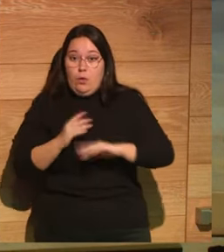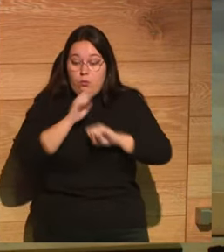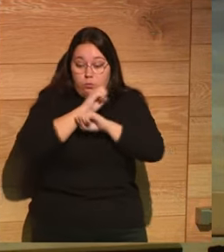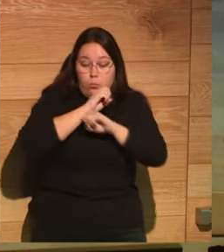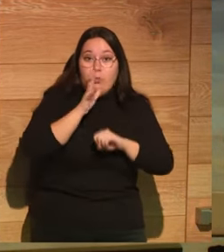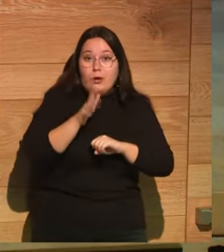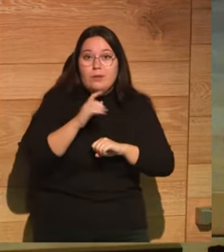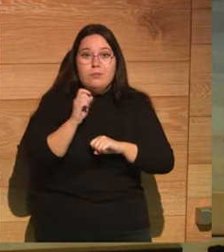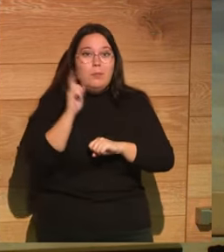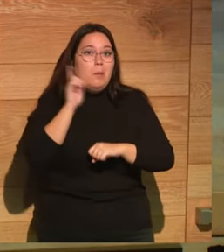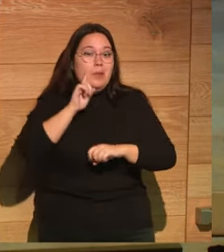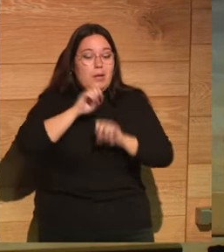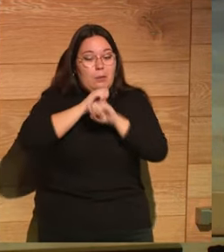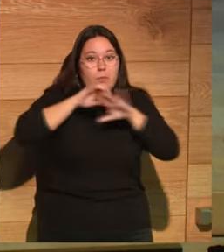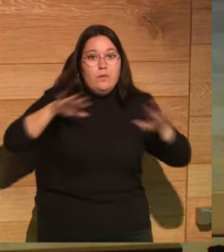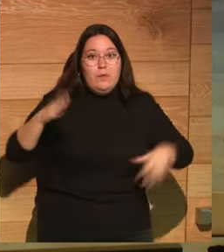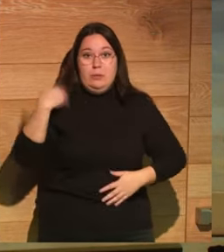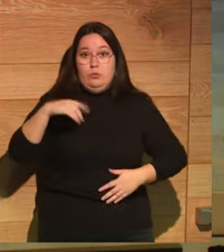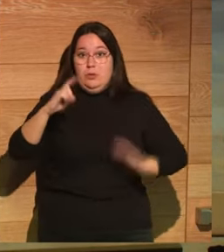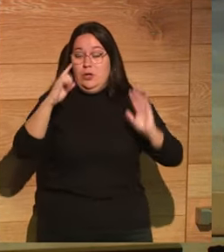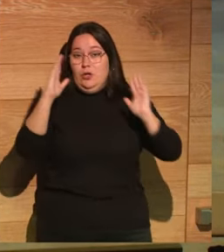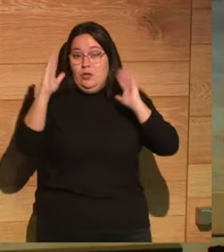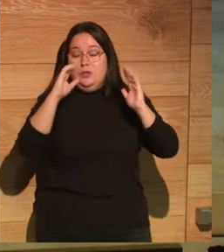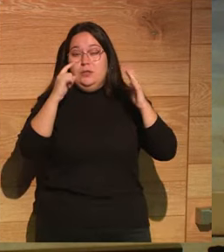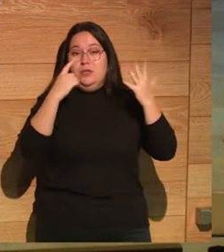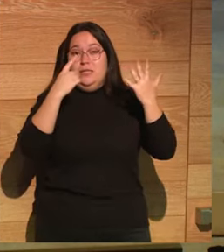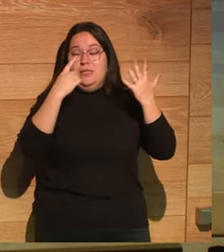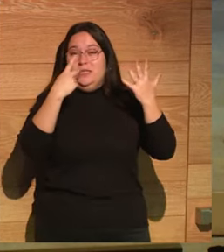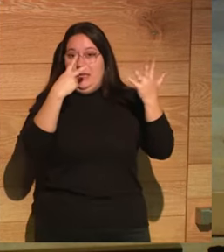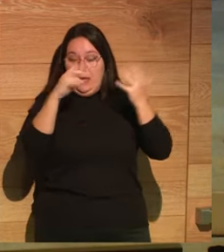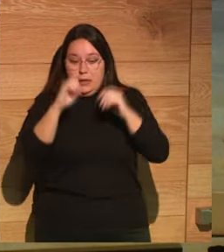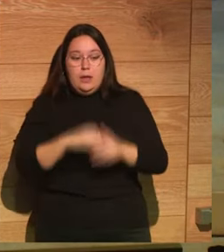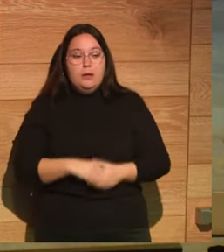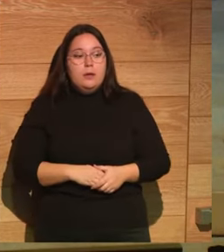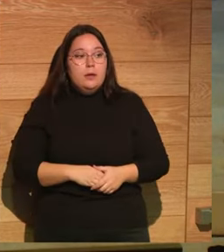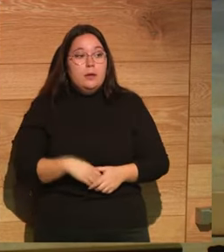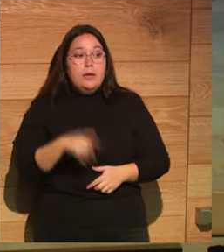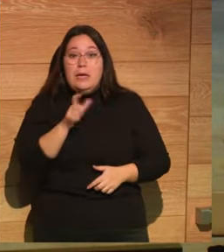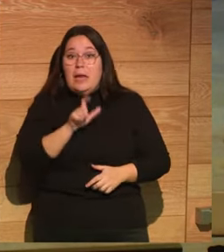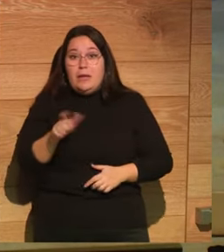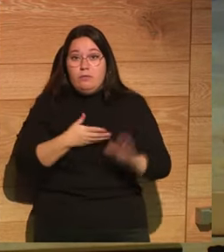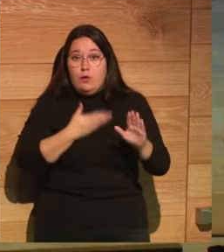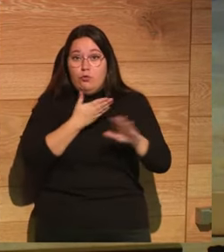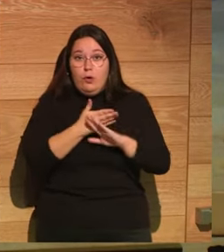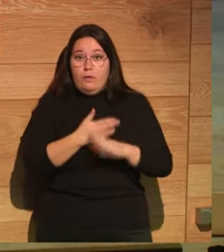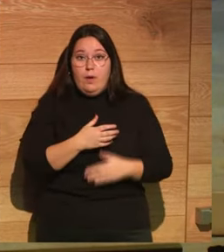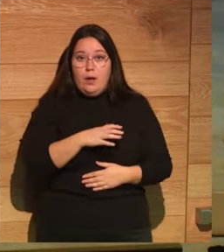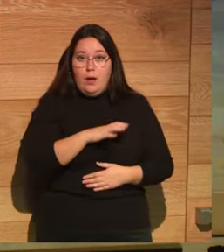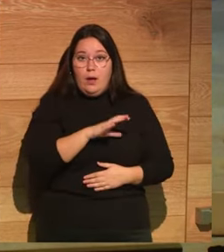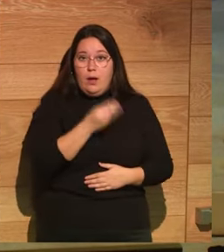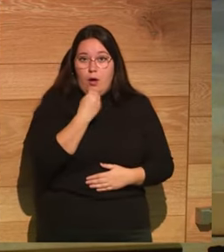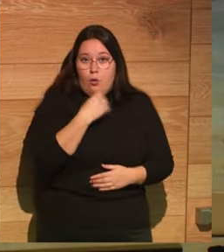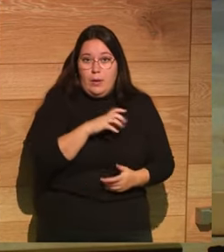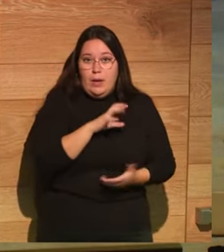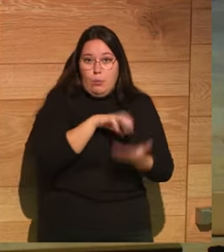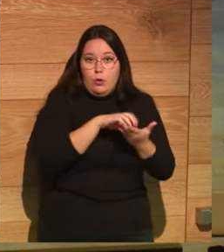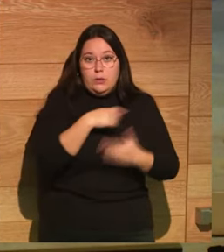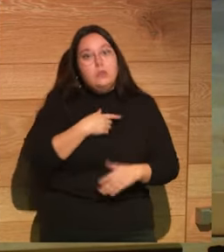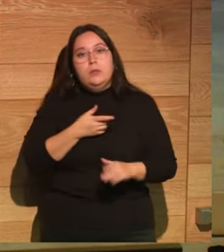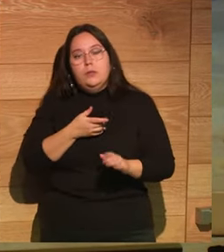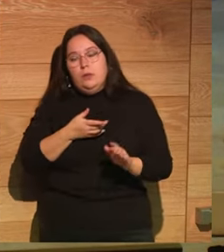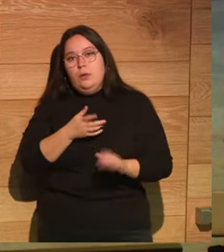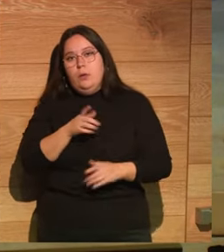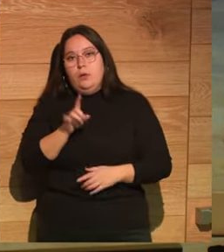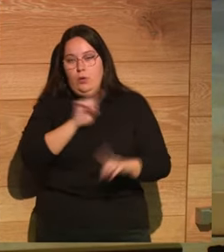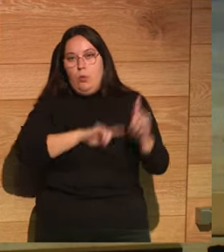voz estamos hablando de los años 70 se ha ido corriendo la voz y la gente no iba y McDonald's tenía un problema serio